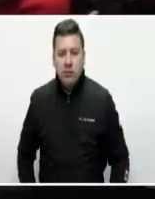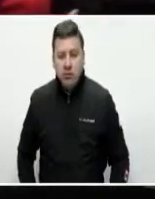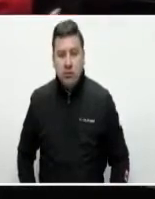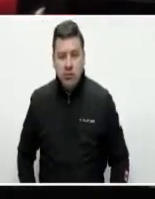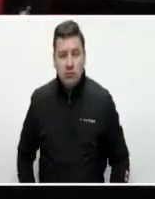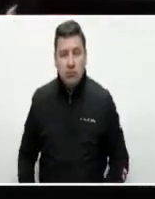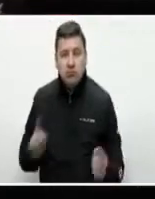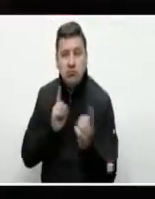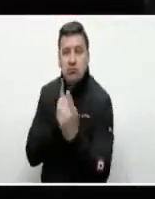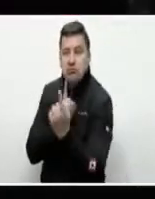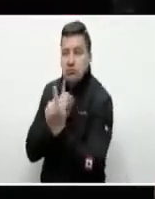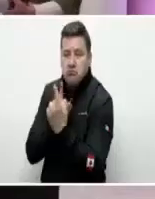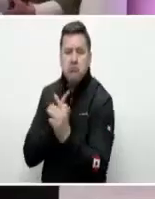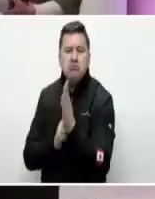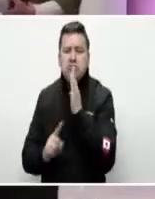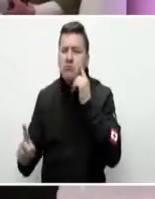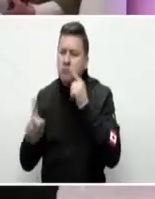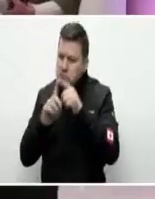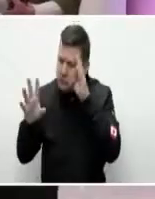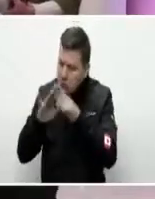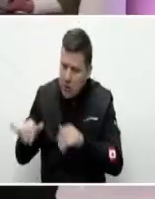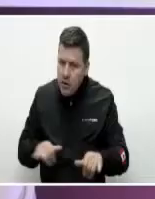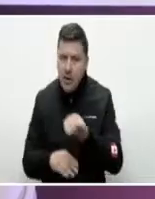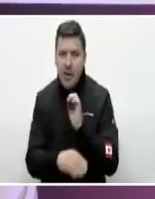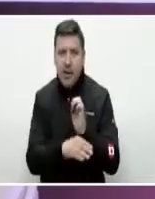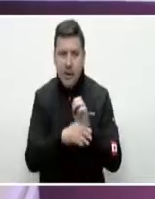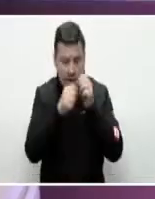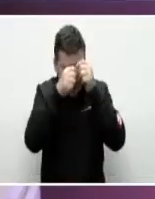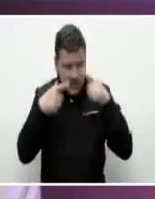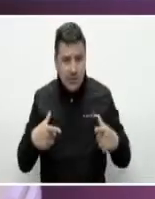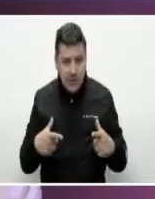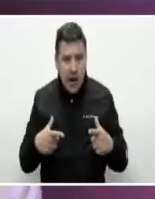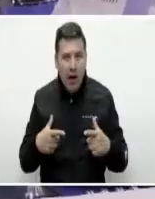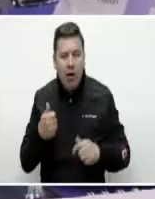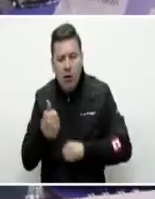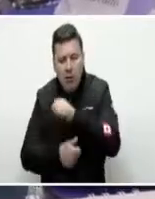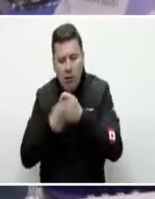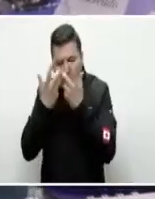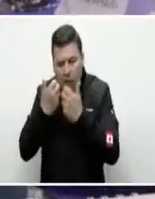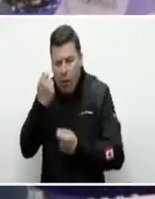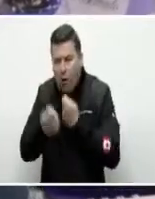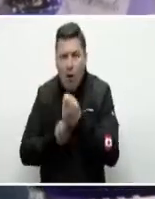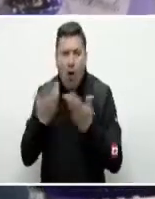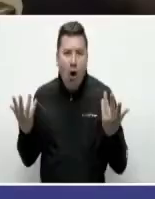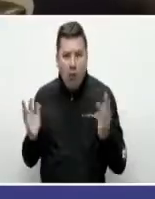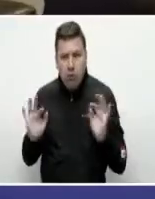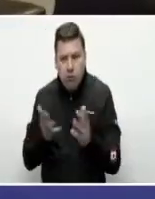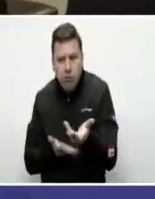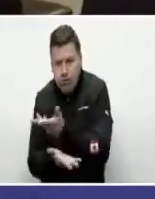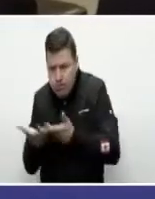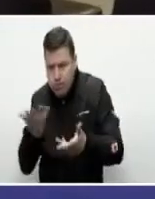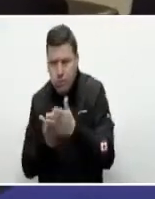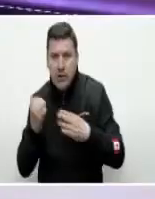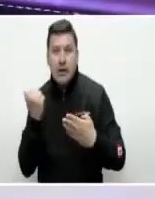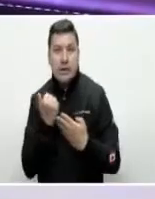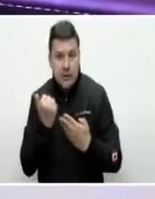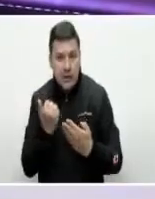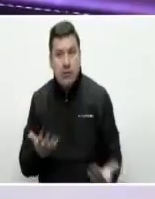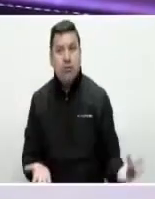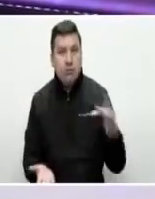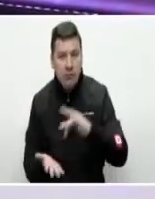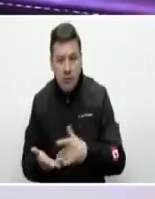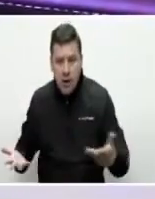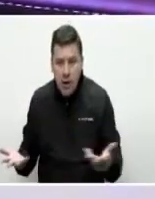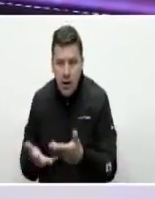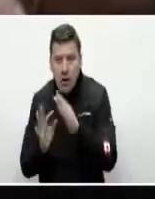El encuentro se realizó con el fin de articular a las entidades públicas para impulsar la productividad del país. En este caso, el SENA ayudará a las